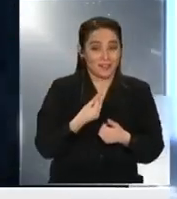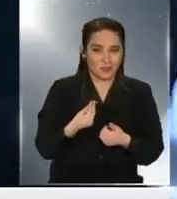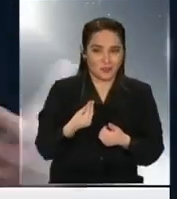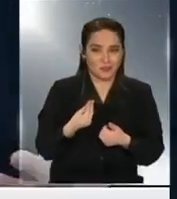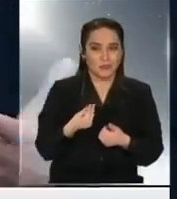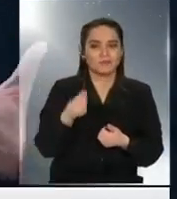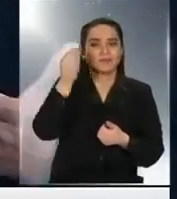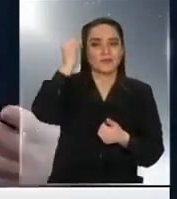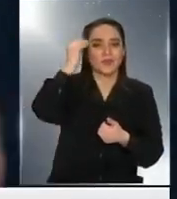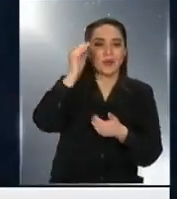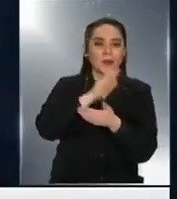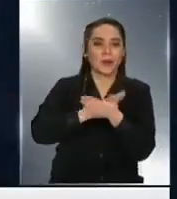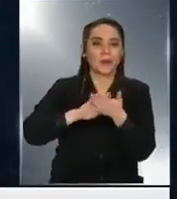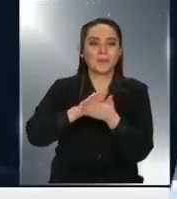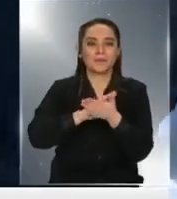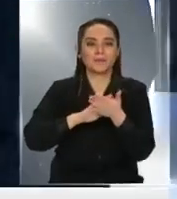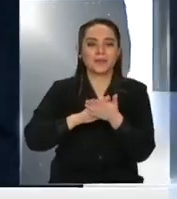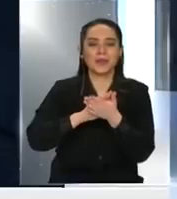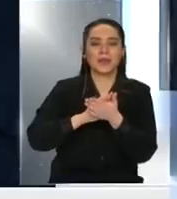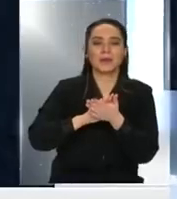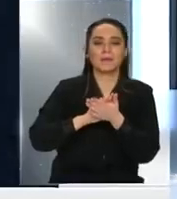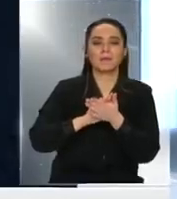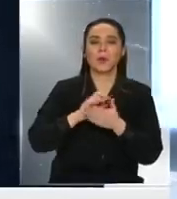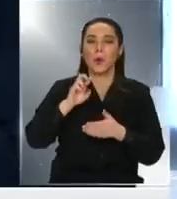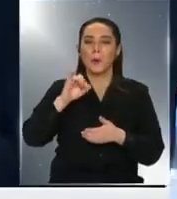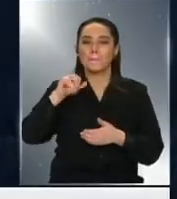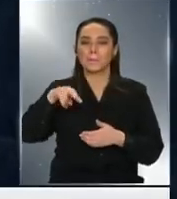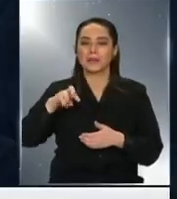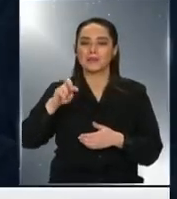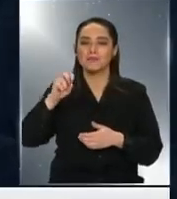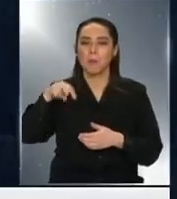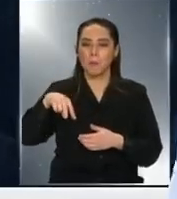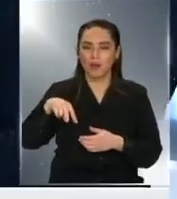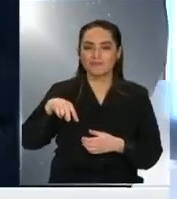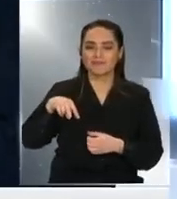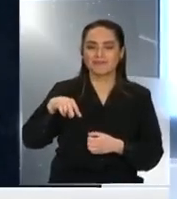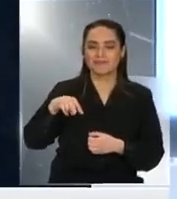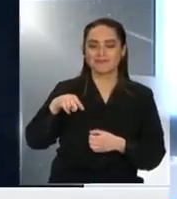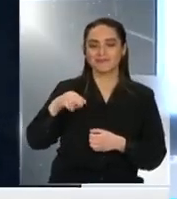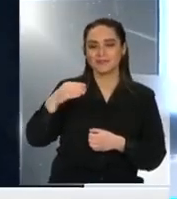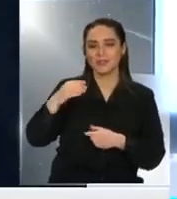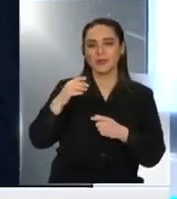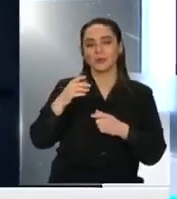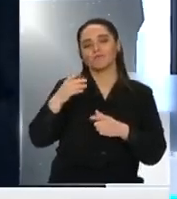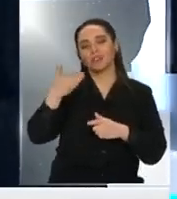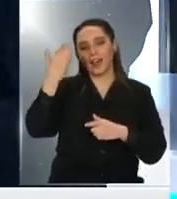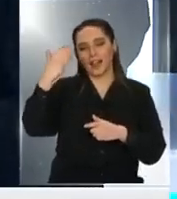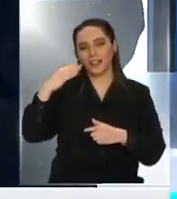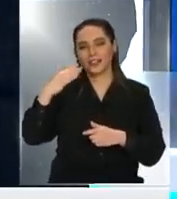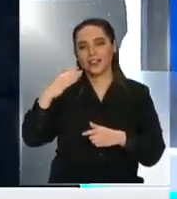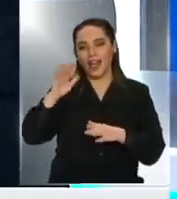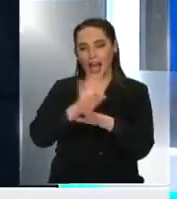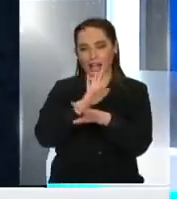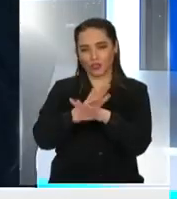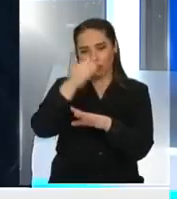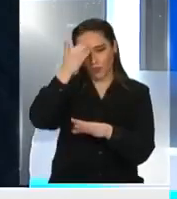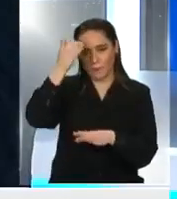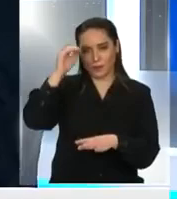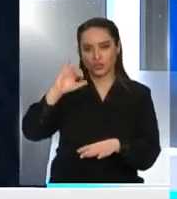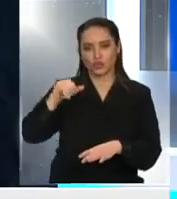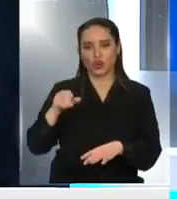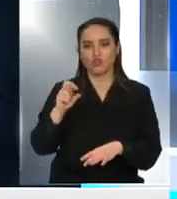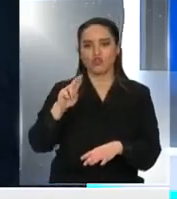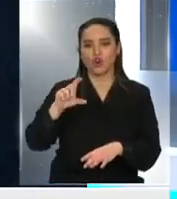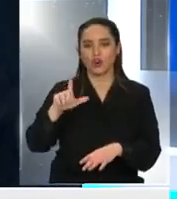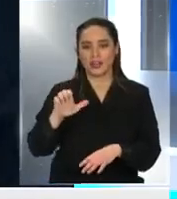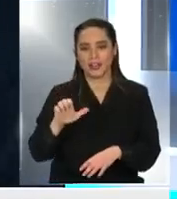Evoca ping-pong. Evoca y nos permite recordar a Jorge Guerra que los de mi